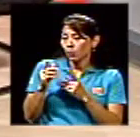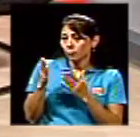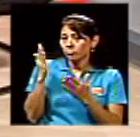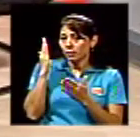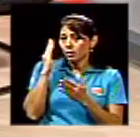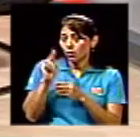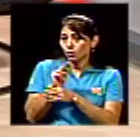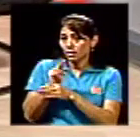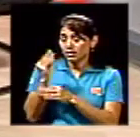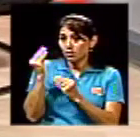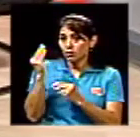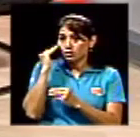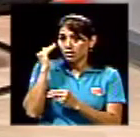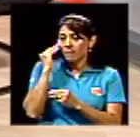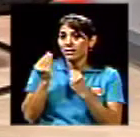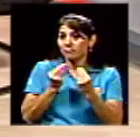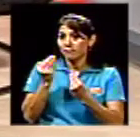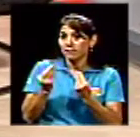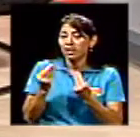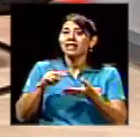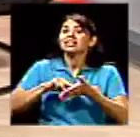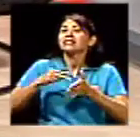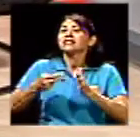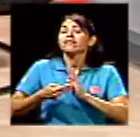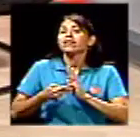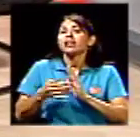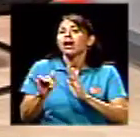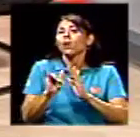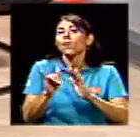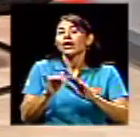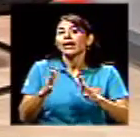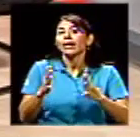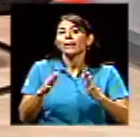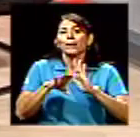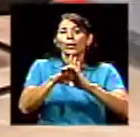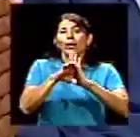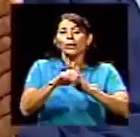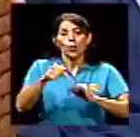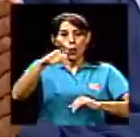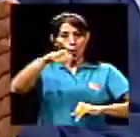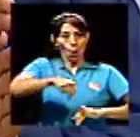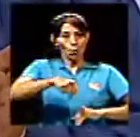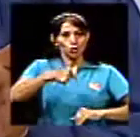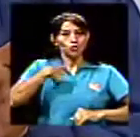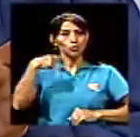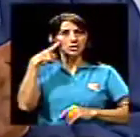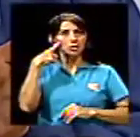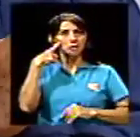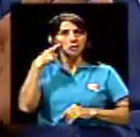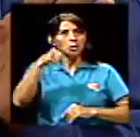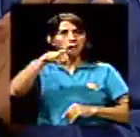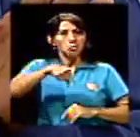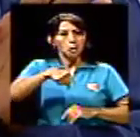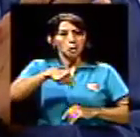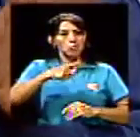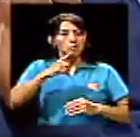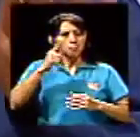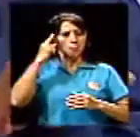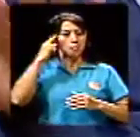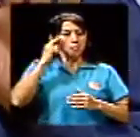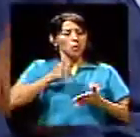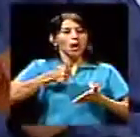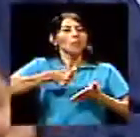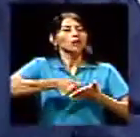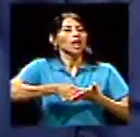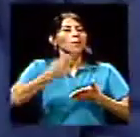Y eso significa como que hoy estoy pensando que voy a votar por esto y mañana cambio. ¿Ya? Entonces,